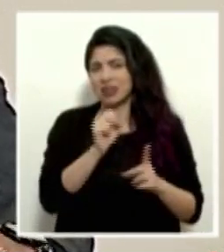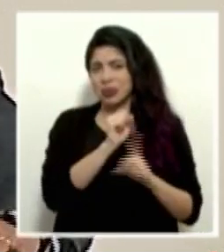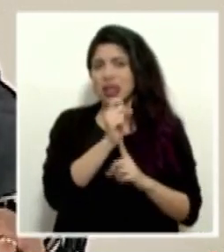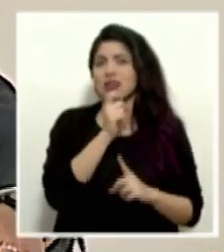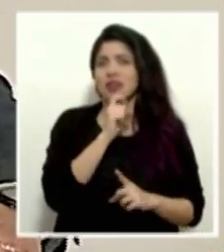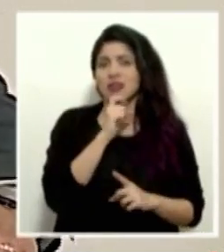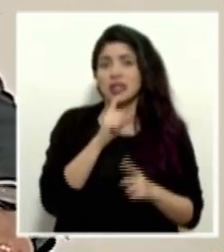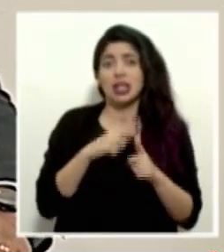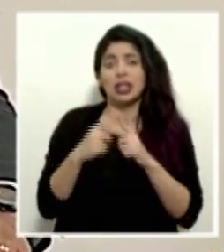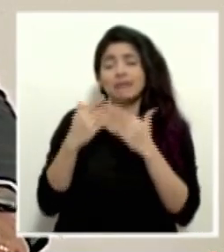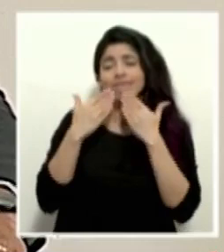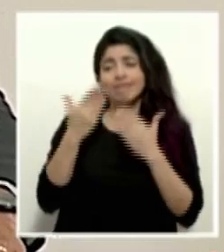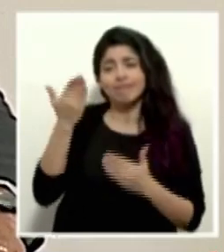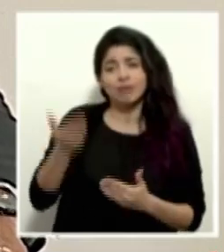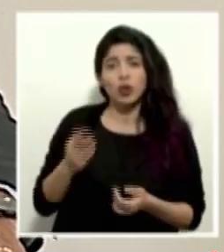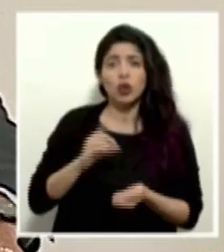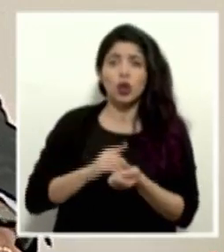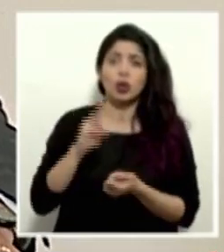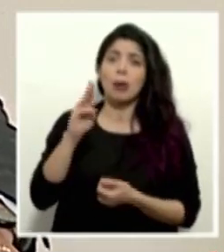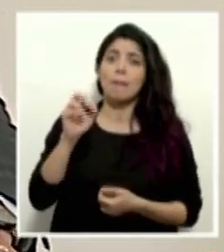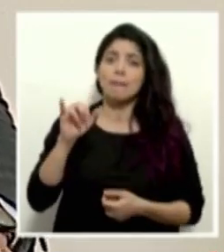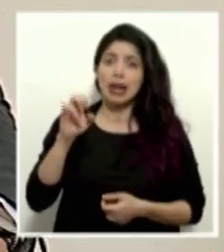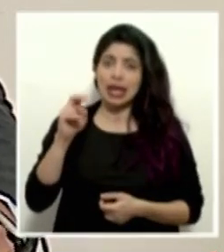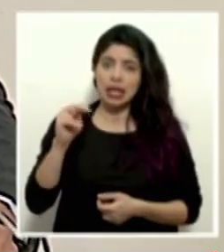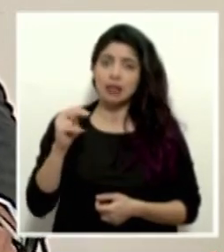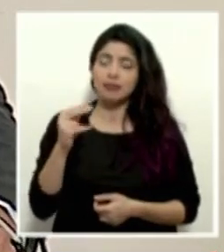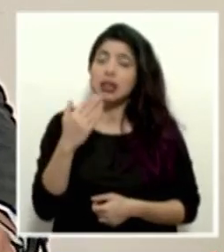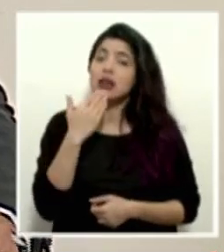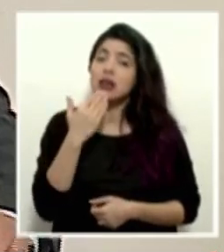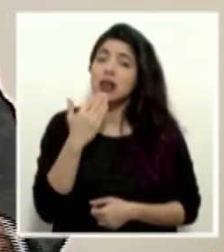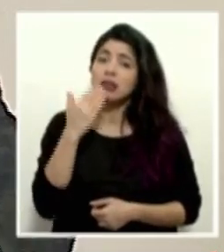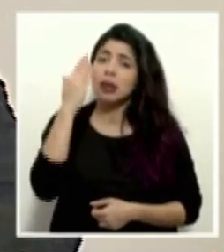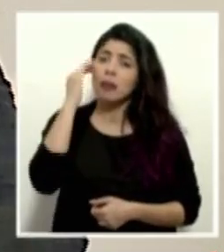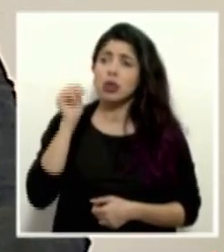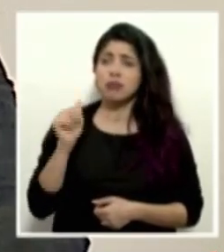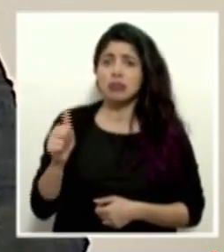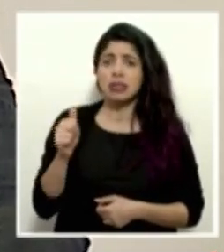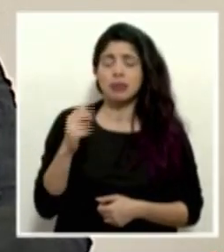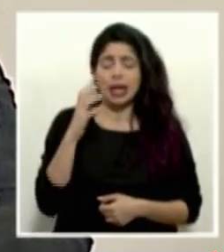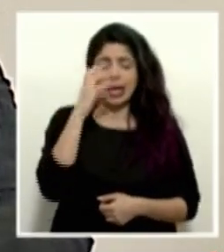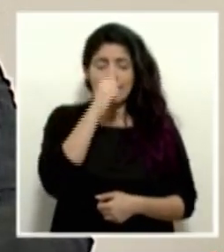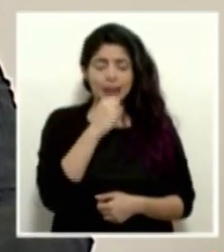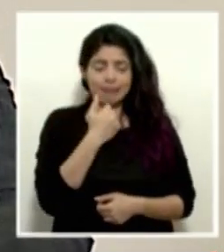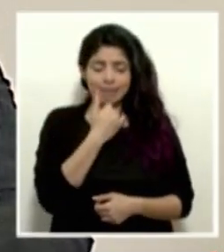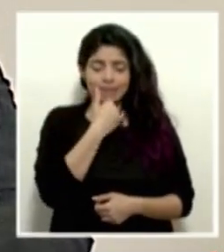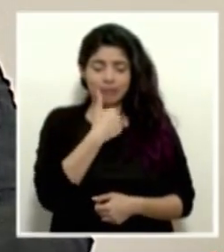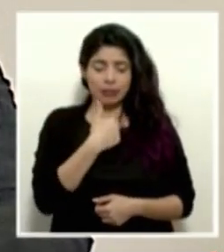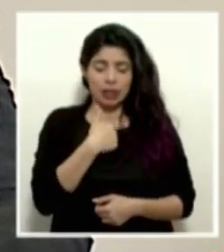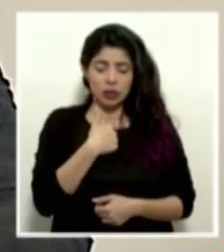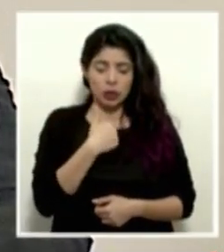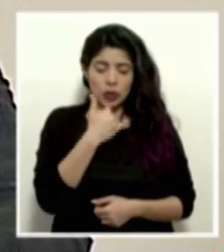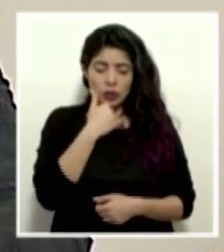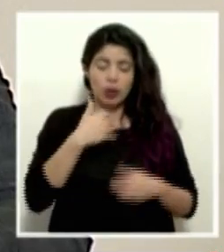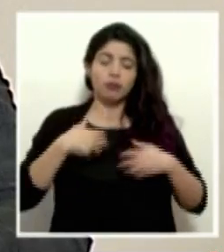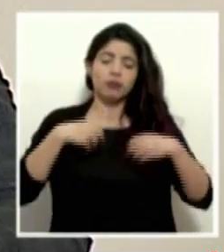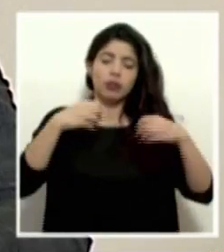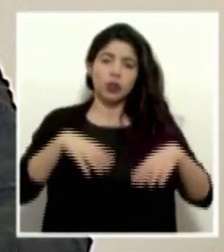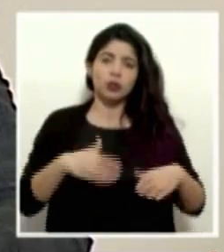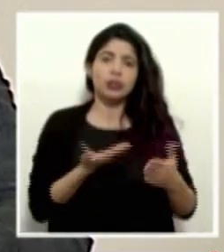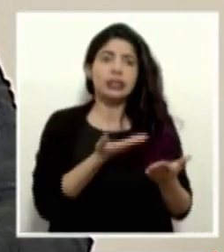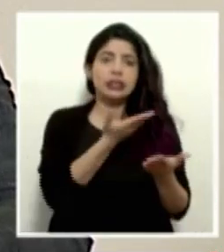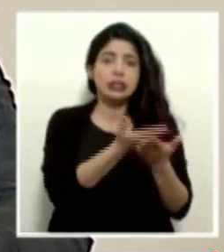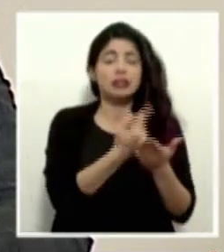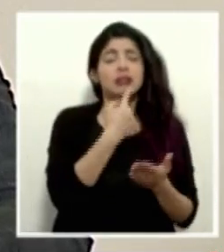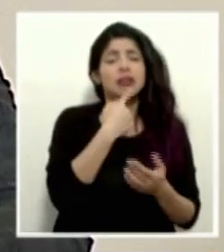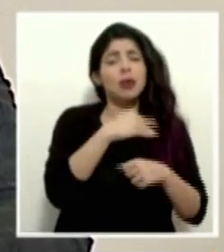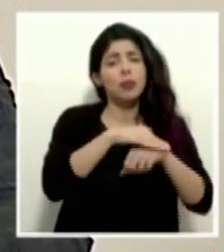Así que también gracias al doctor Marín y gracias también porque él ha reconocido su falta, ha presentado su renuncia y ha dicho en realidad